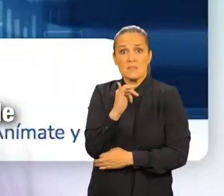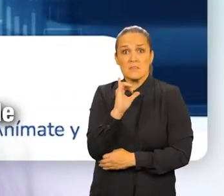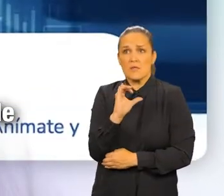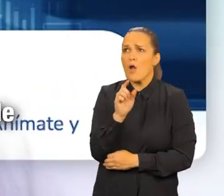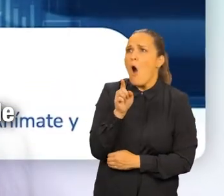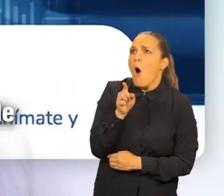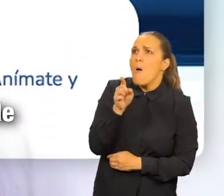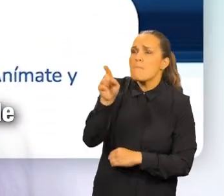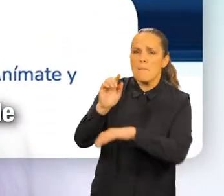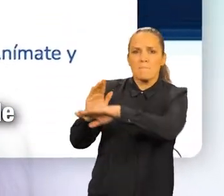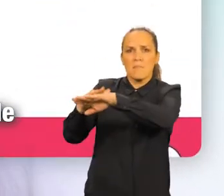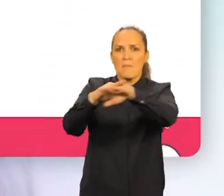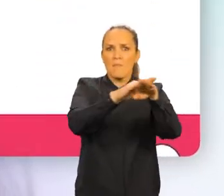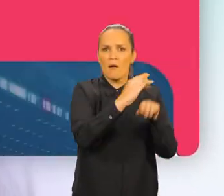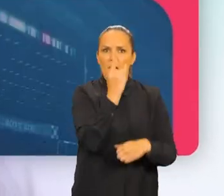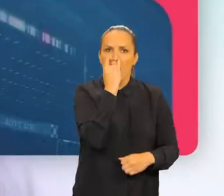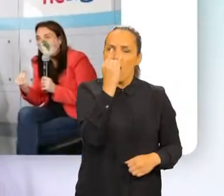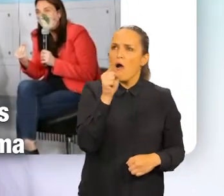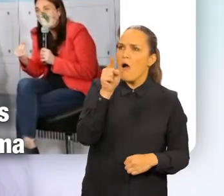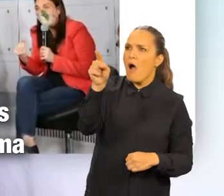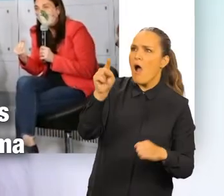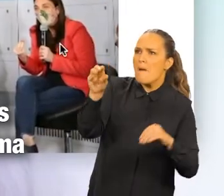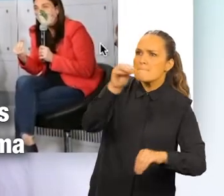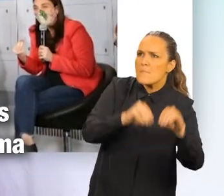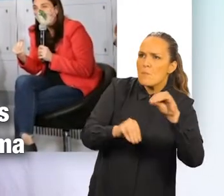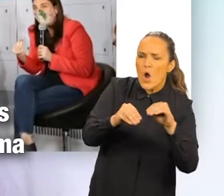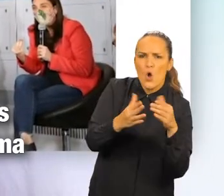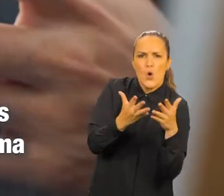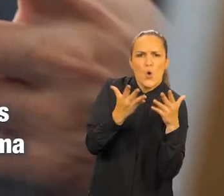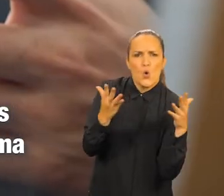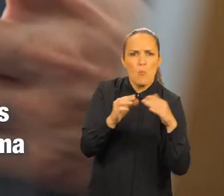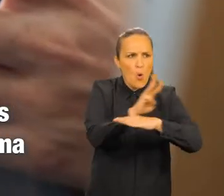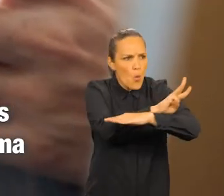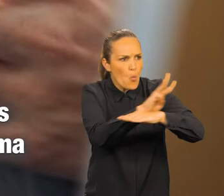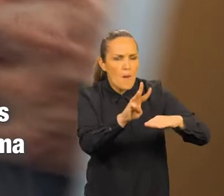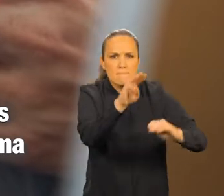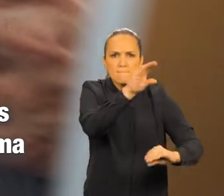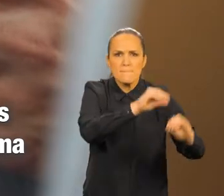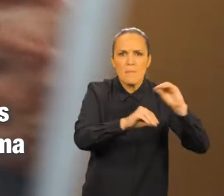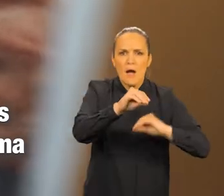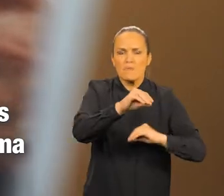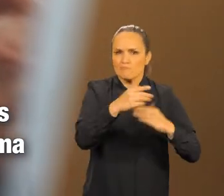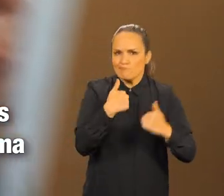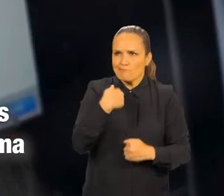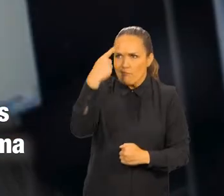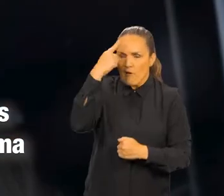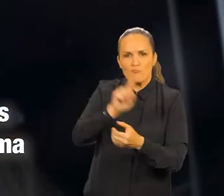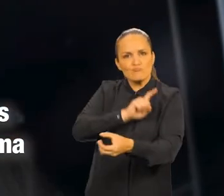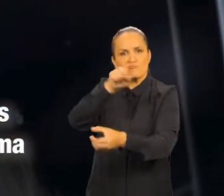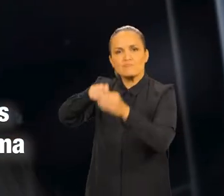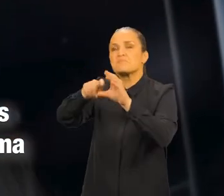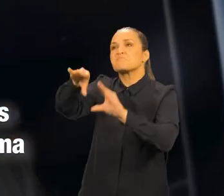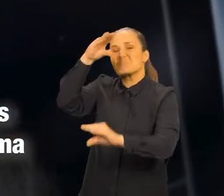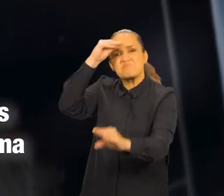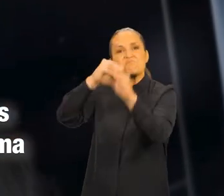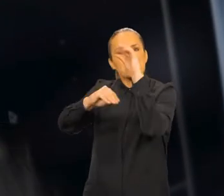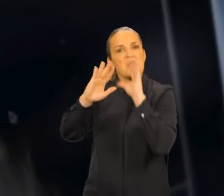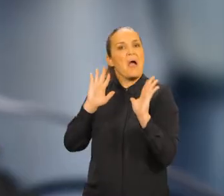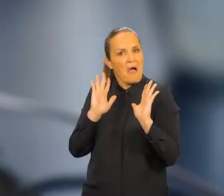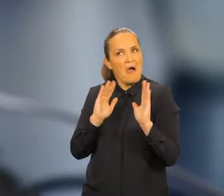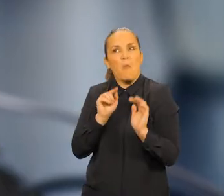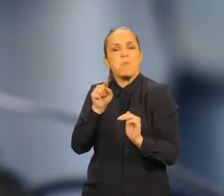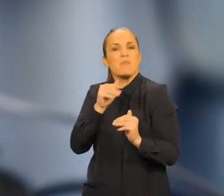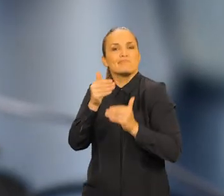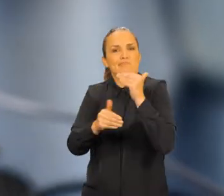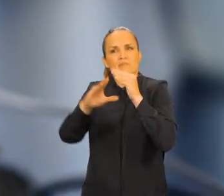sociales del Ministerio de TIC y me intereso mucho por la parte de desarrollo de aplicaciones móviles y páginas web. Dentro del programa estoy